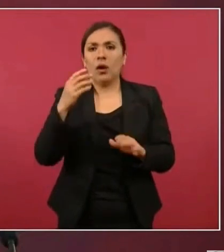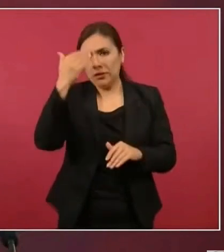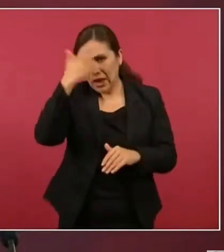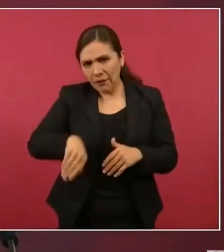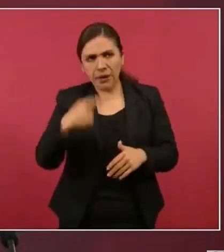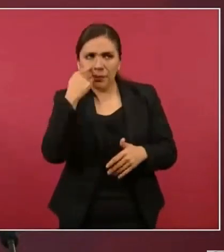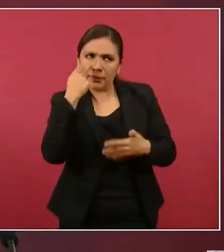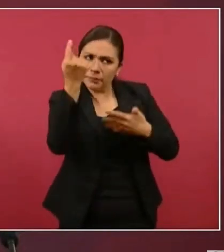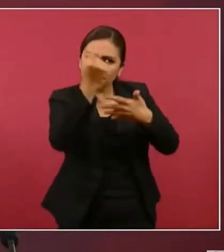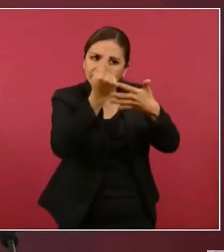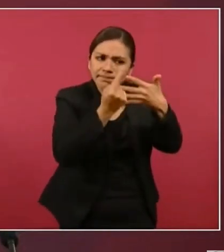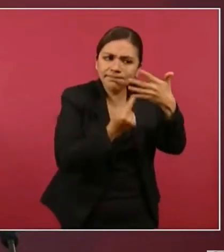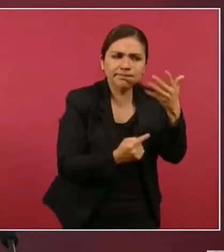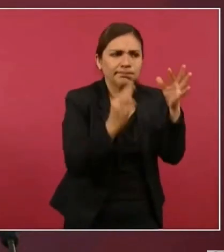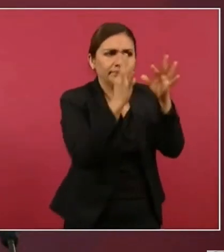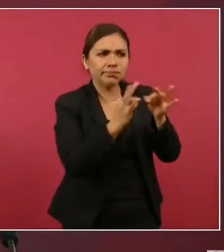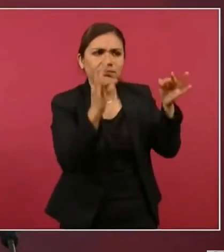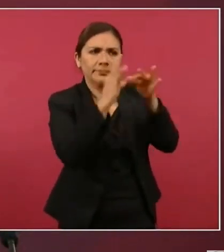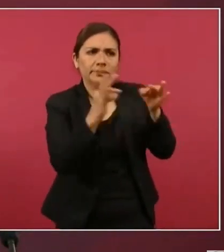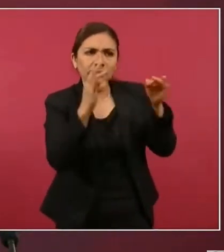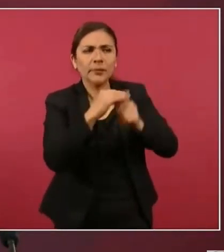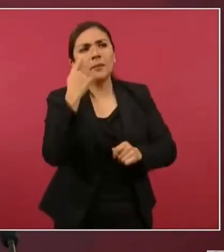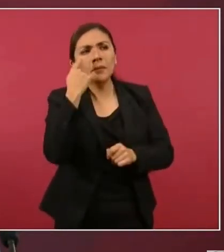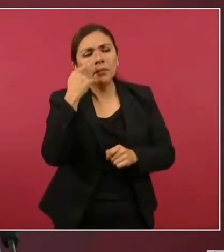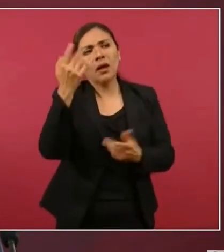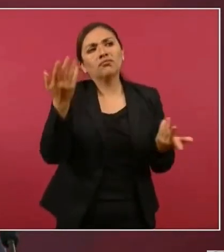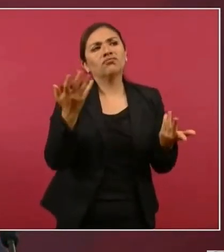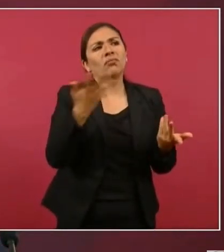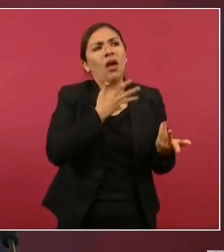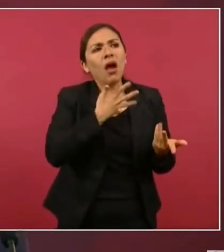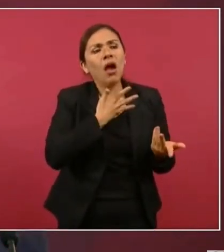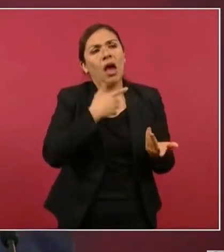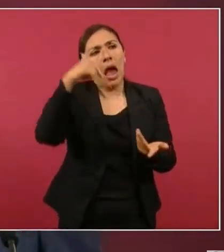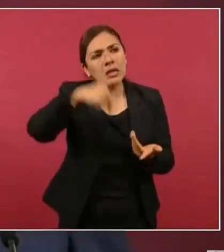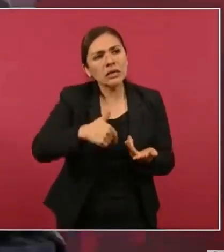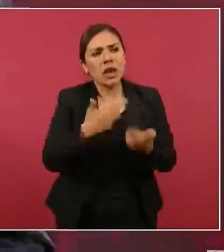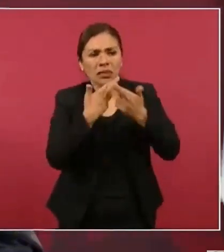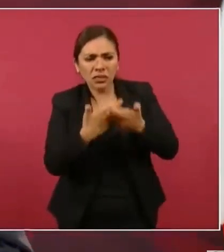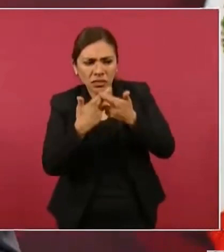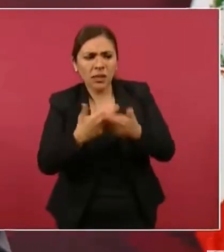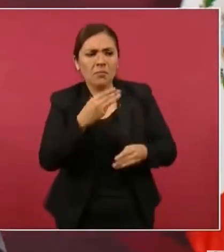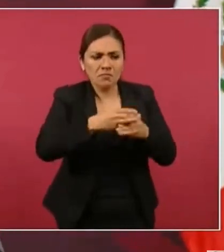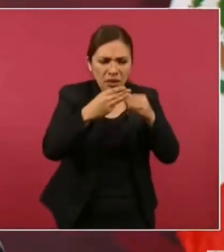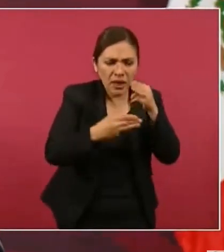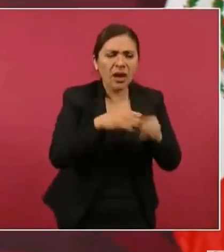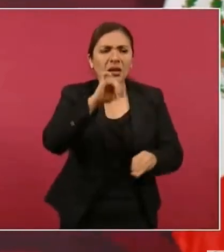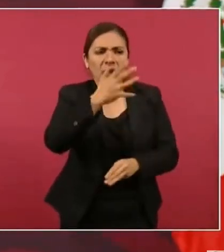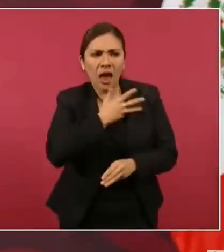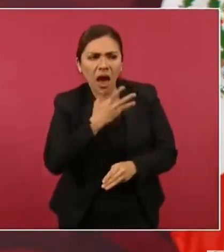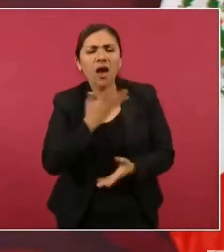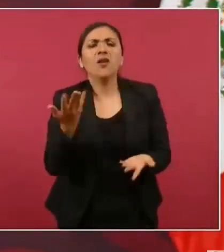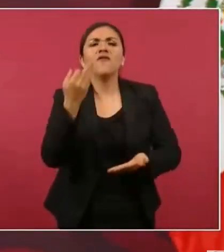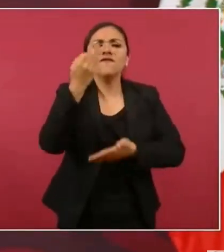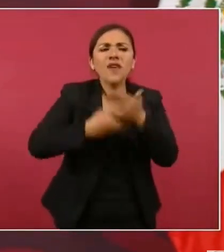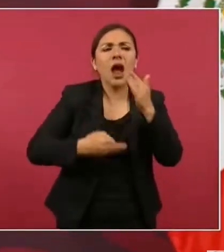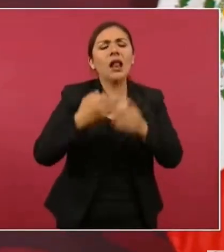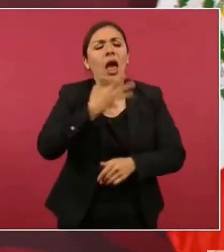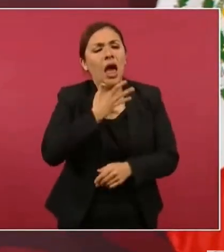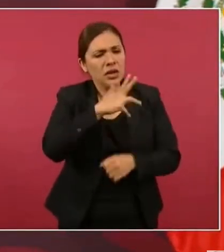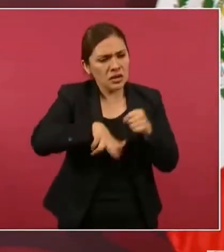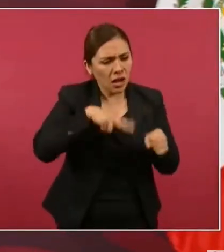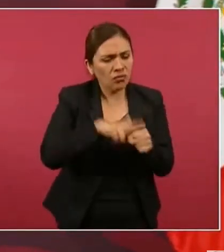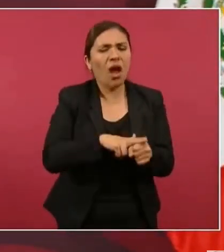sobre los recursos que tiene el país, recursos naturales